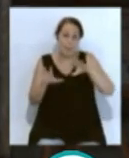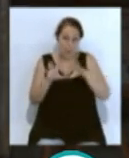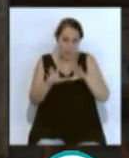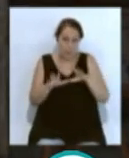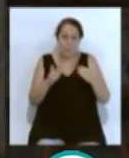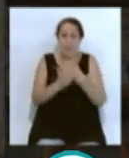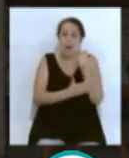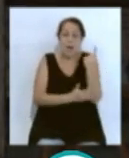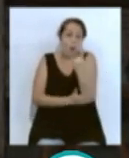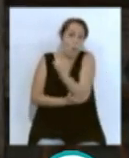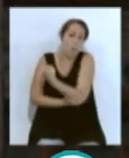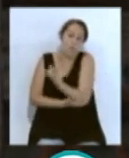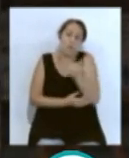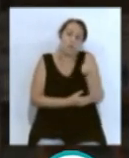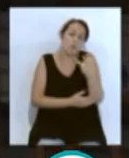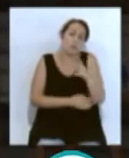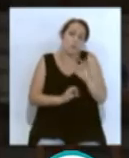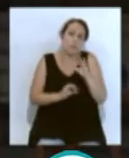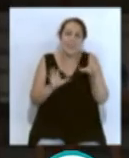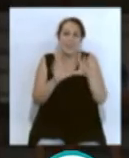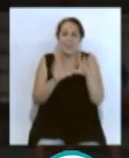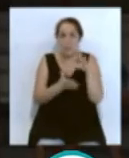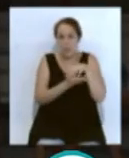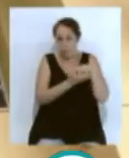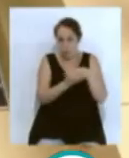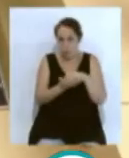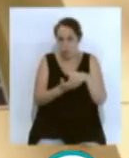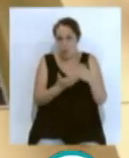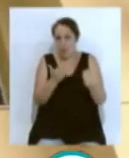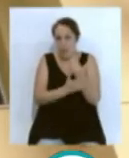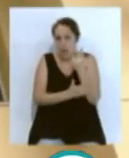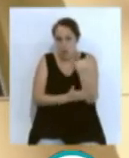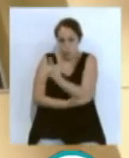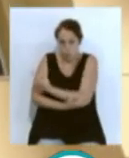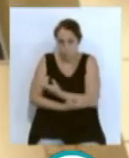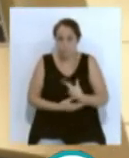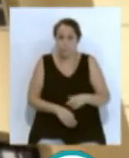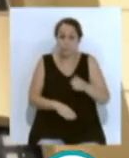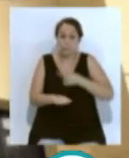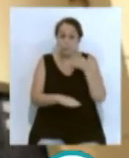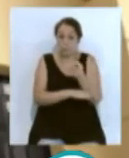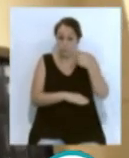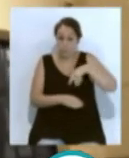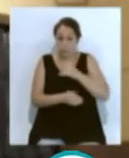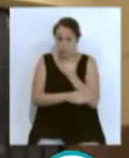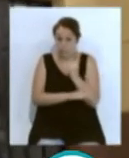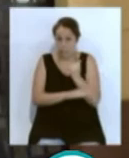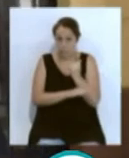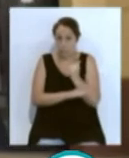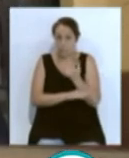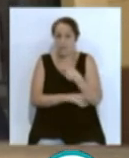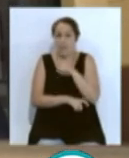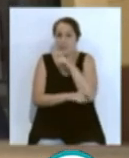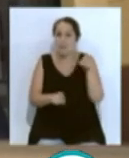cada día le corresponde a un número, unos diez centros por día. Desde la propia dirección del Instituto también apuntan que serán los